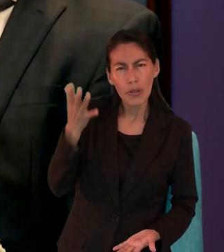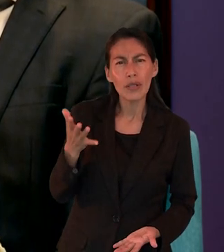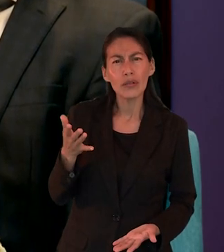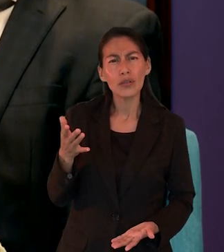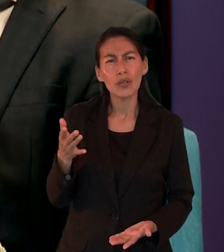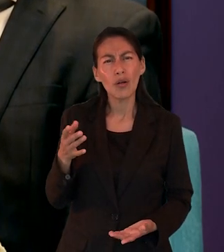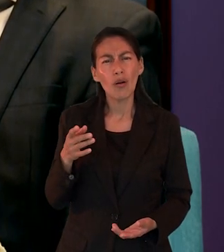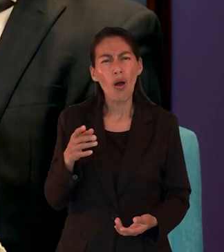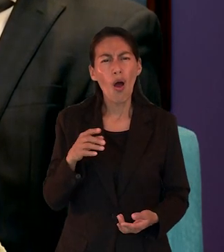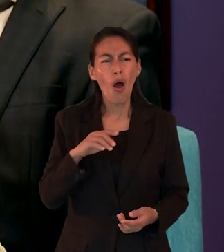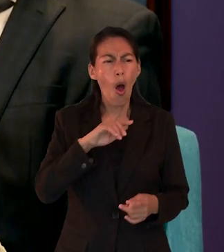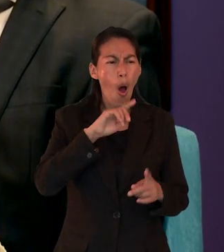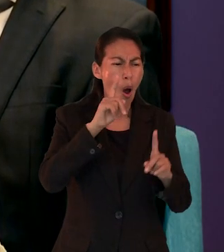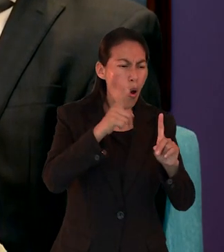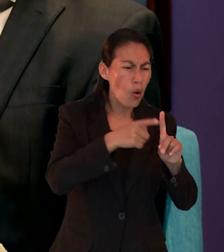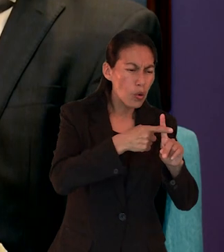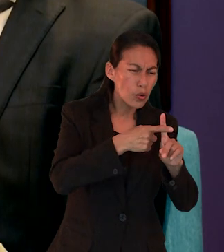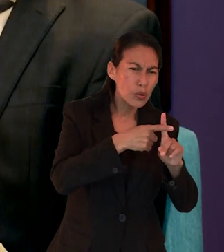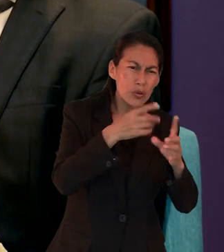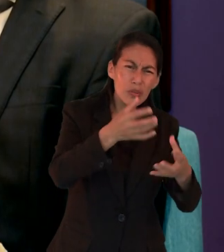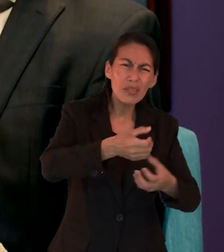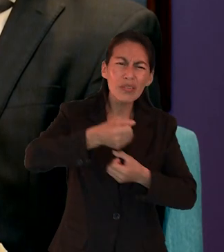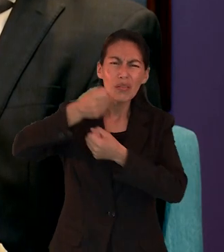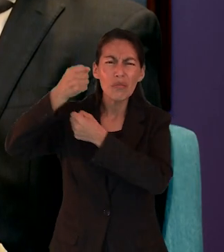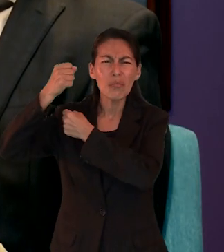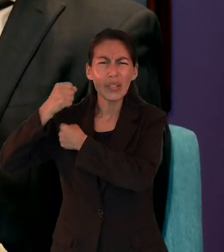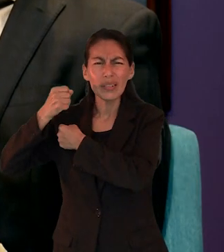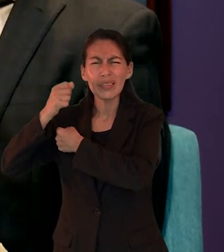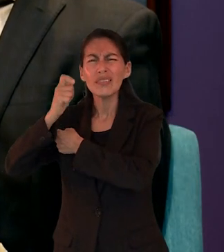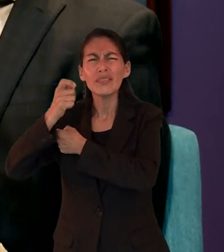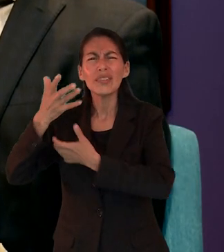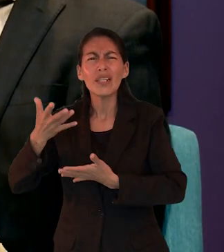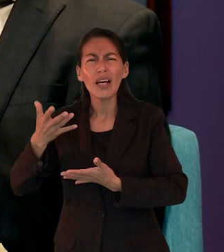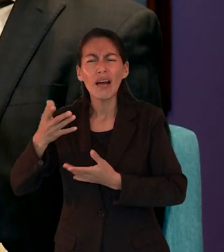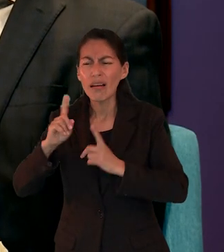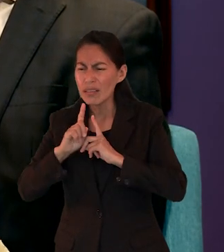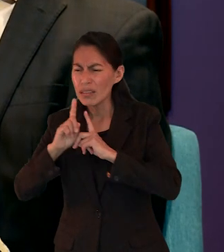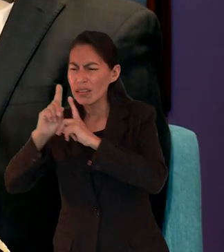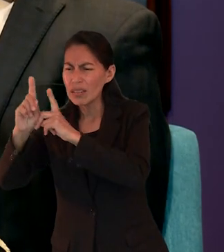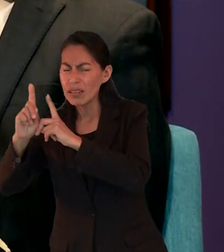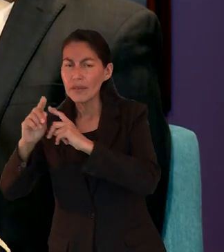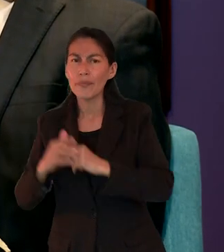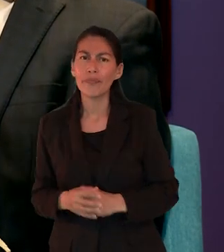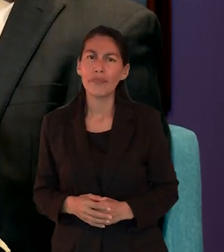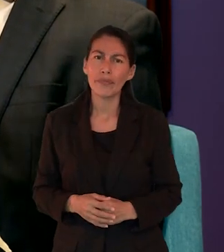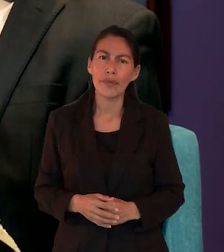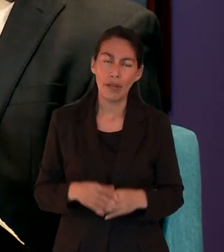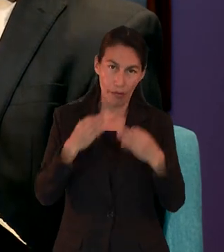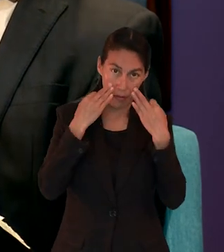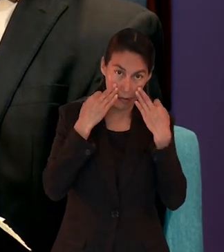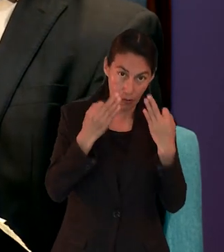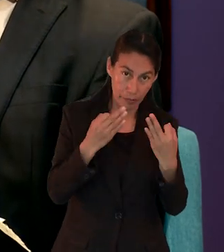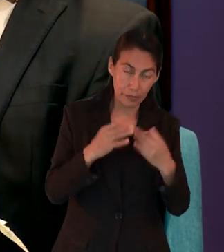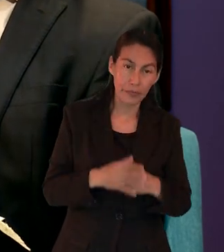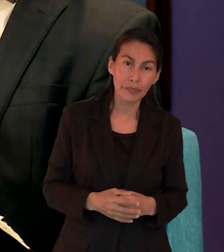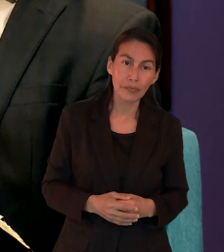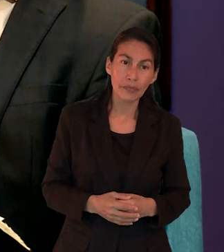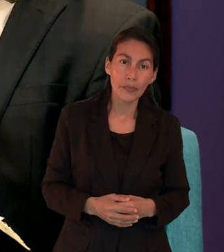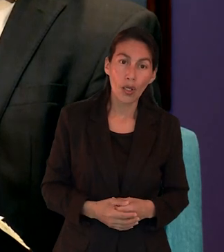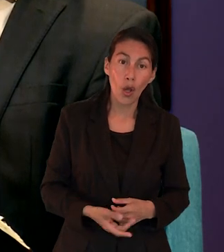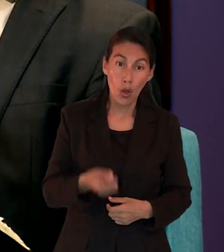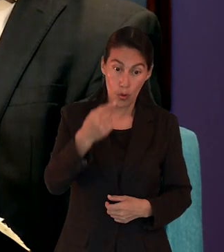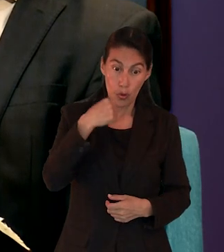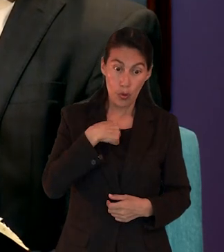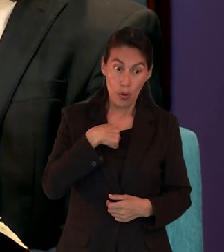mi cruz o tomar su cruz como dice Jesús y seguir a él hay una gran diferencia la